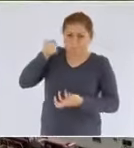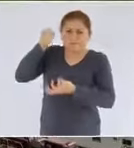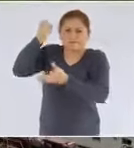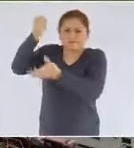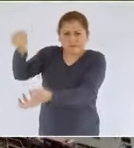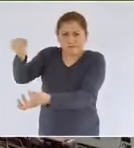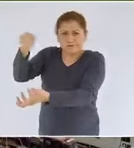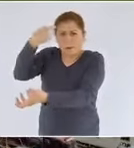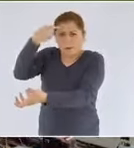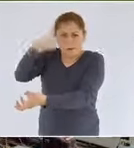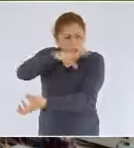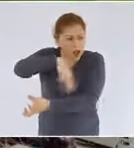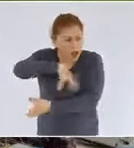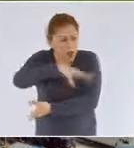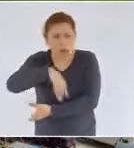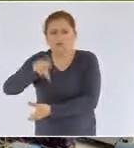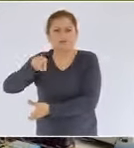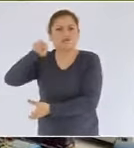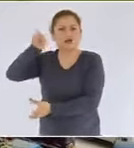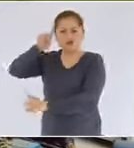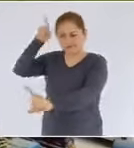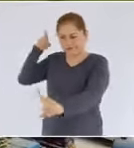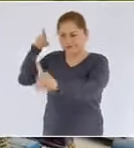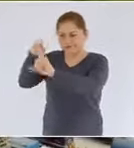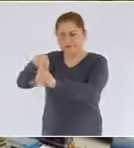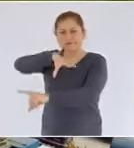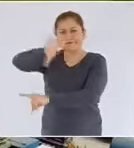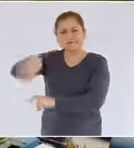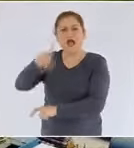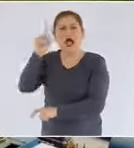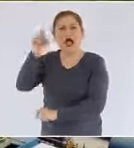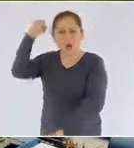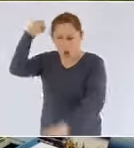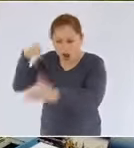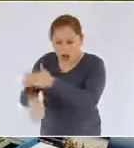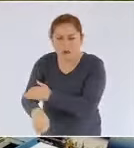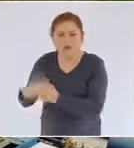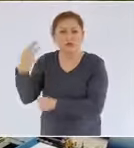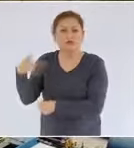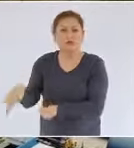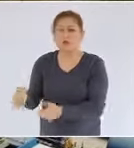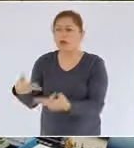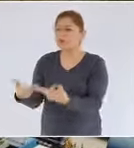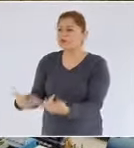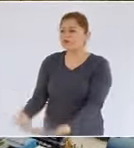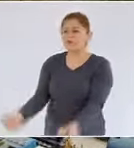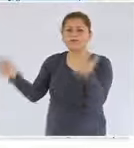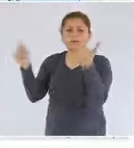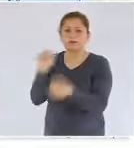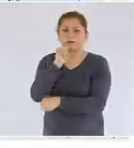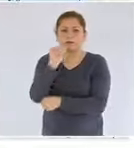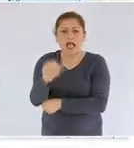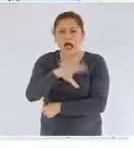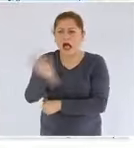a proyectos de aguas profundas sin que a la fecha se haya obtenido una gota de aceite.